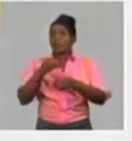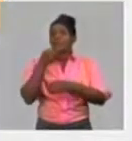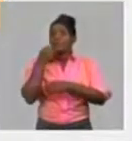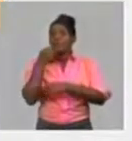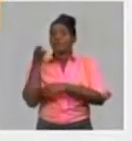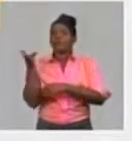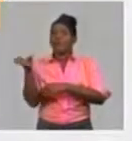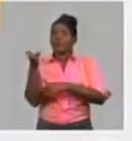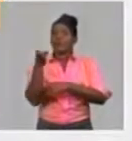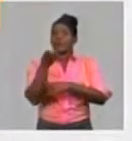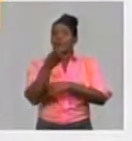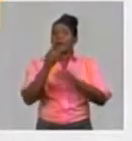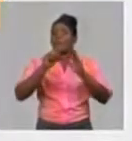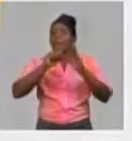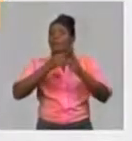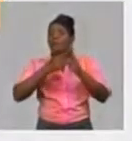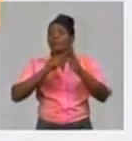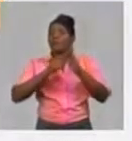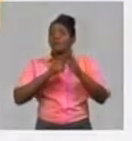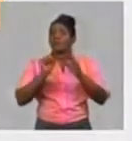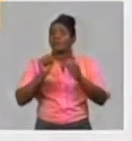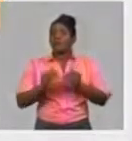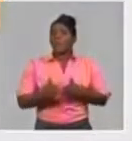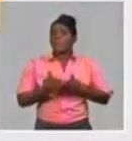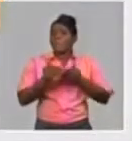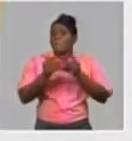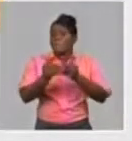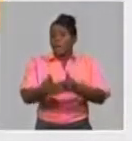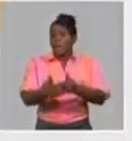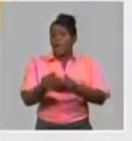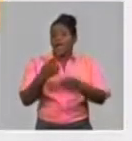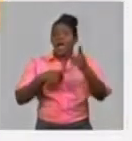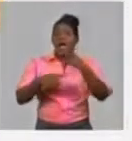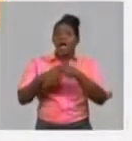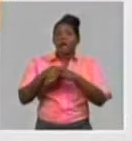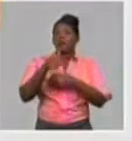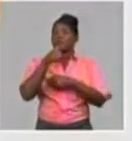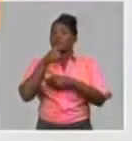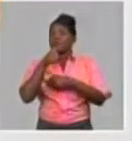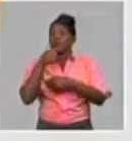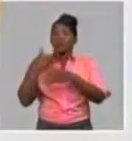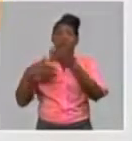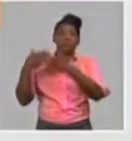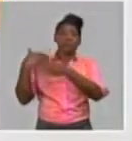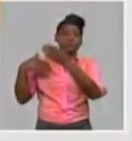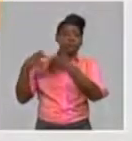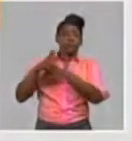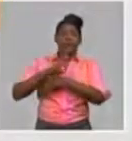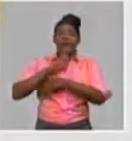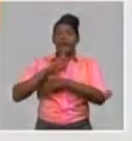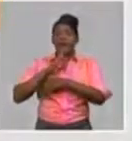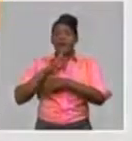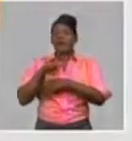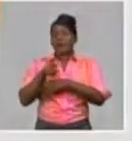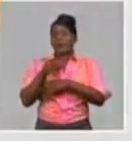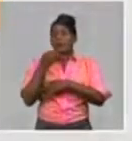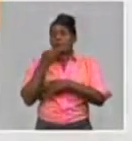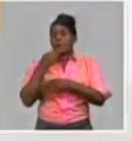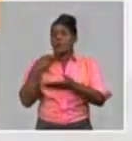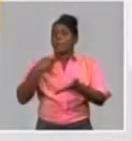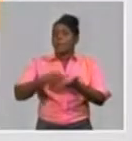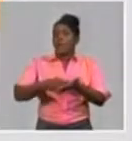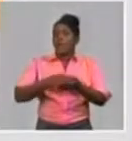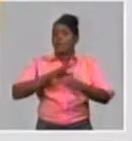establecer plazos de pago para la deuda atrasada, en los casos que así lo requieren y siempre dentro del año